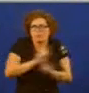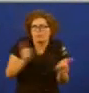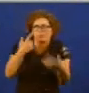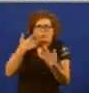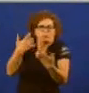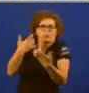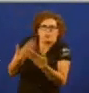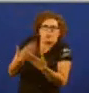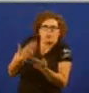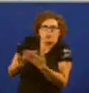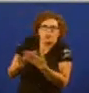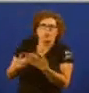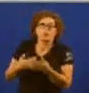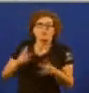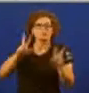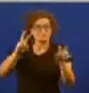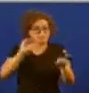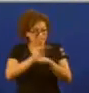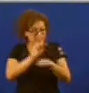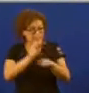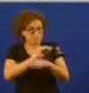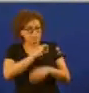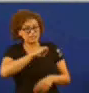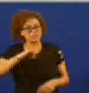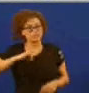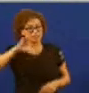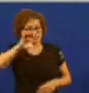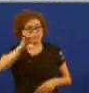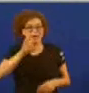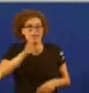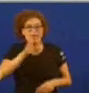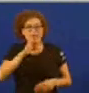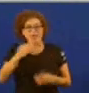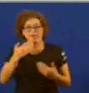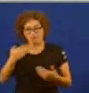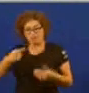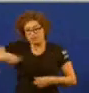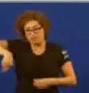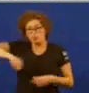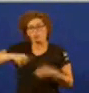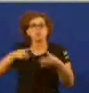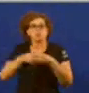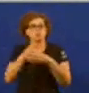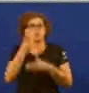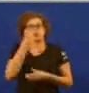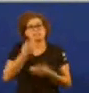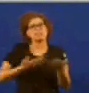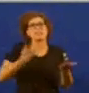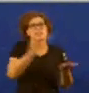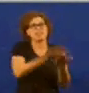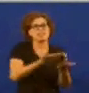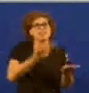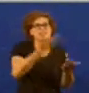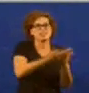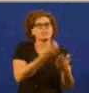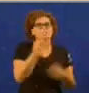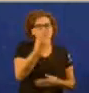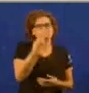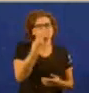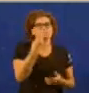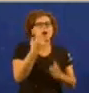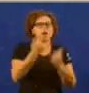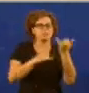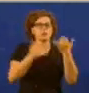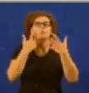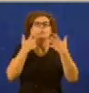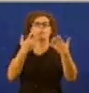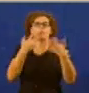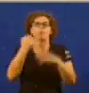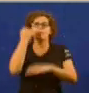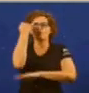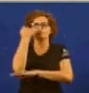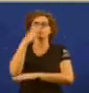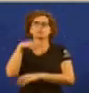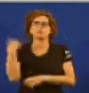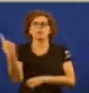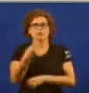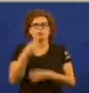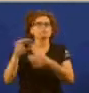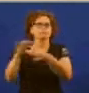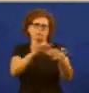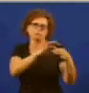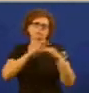en materia de financiamento autonómico foi este grupo con dúas iniciativas o que permitiu marcar unha posición comun deste